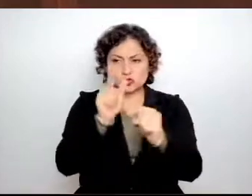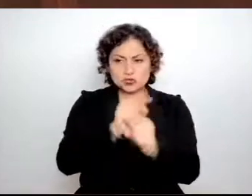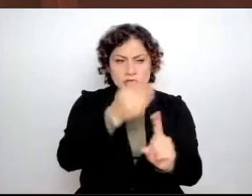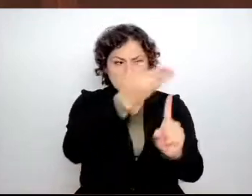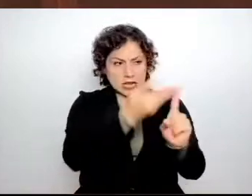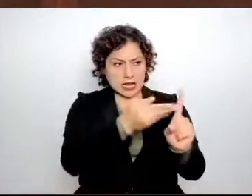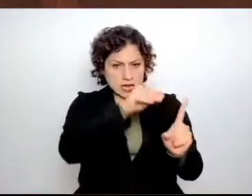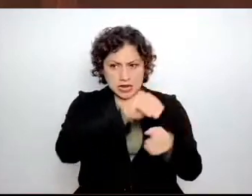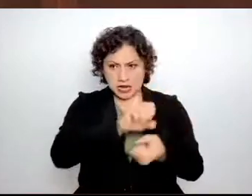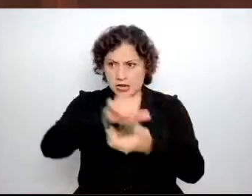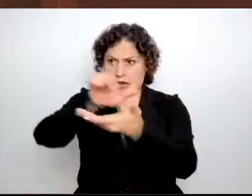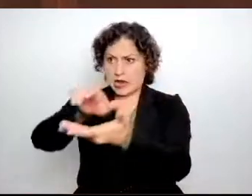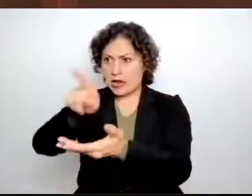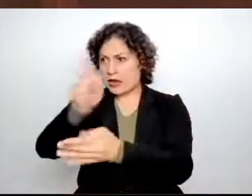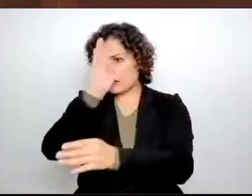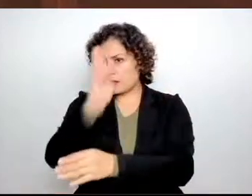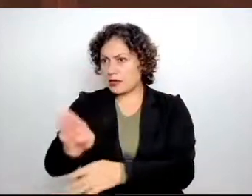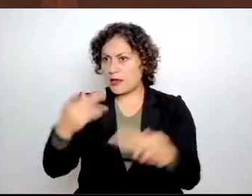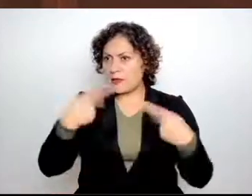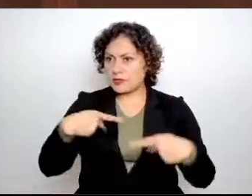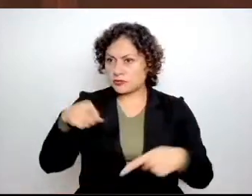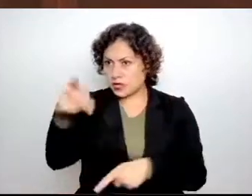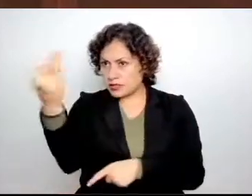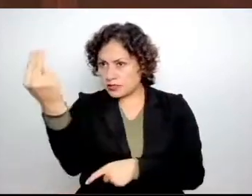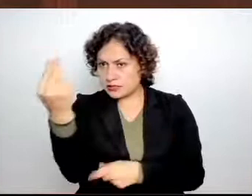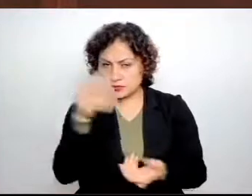apoyos a quienes más lo necesitan?